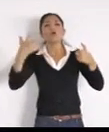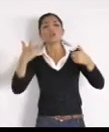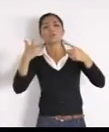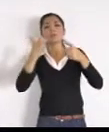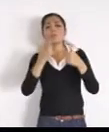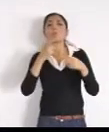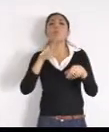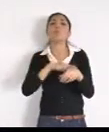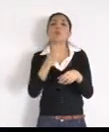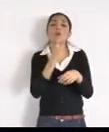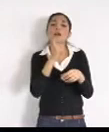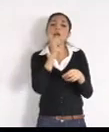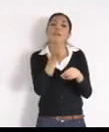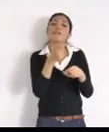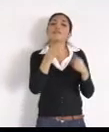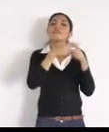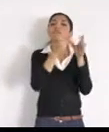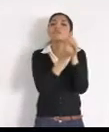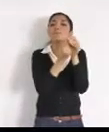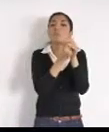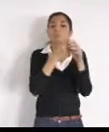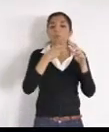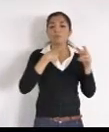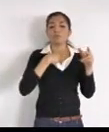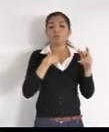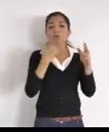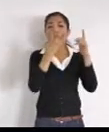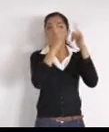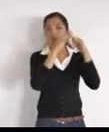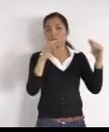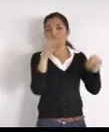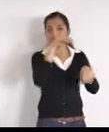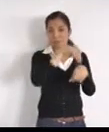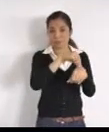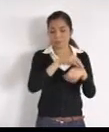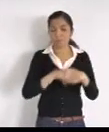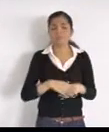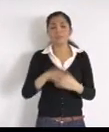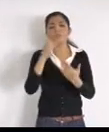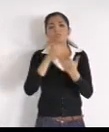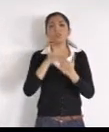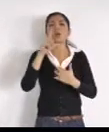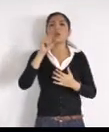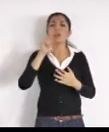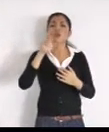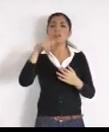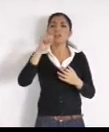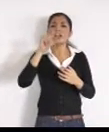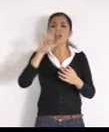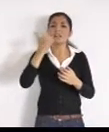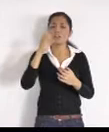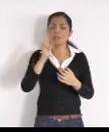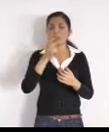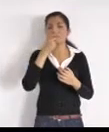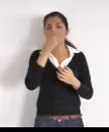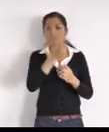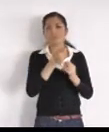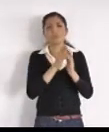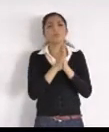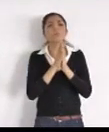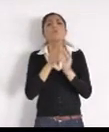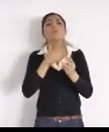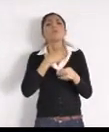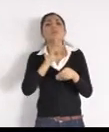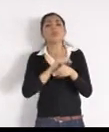Lorena, Reyes, por Live Stream, buen día, a donde hay que acudir, para aumentar la seguridad, en los fraccionamientos, hay algún programa, que nos ayude a